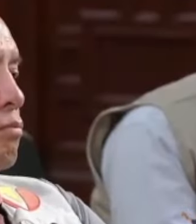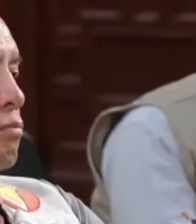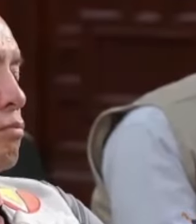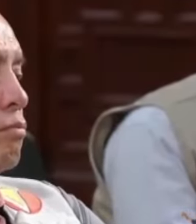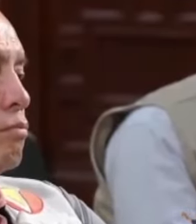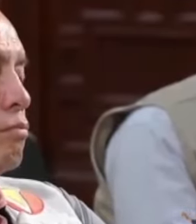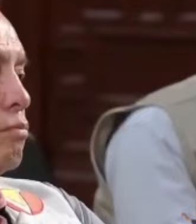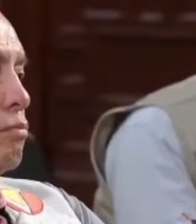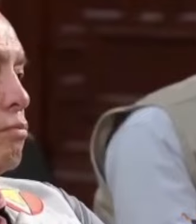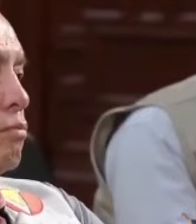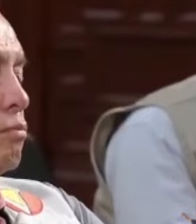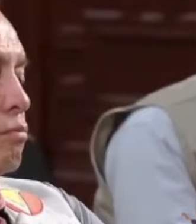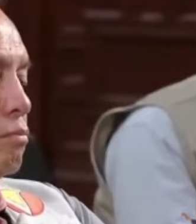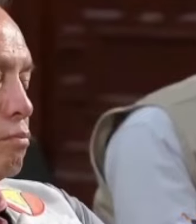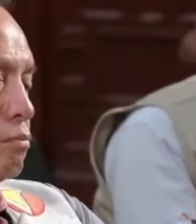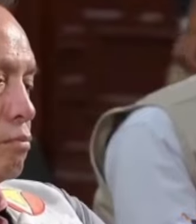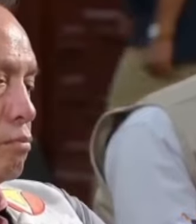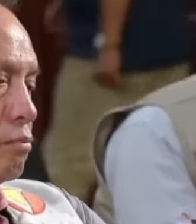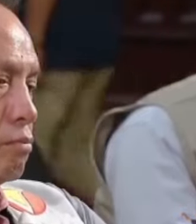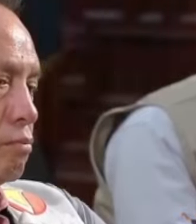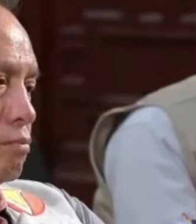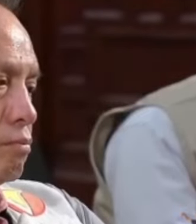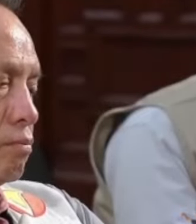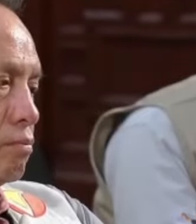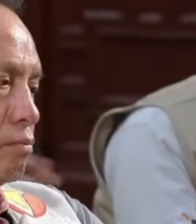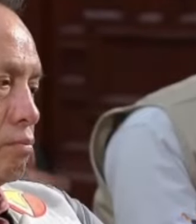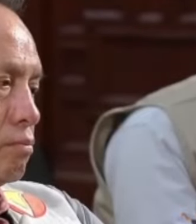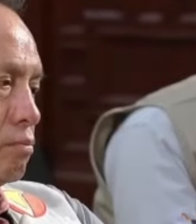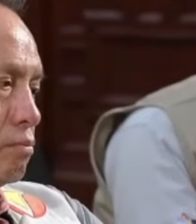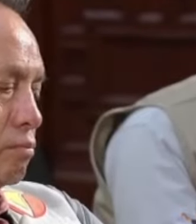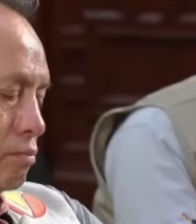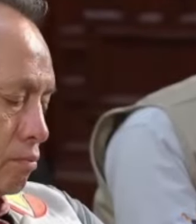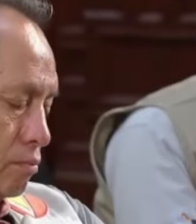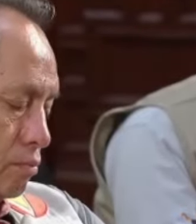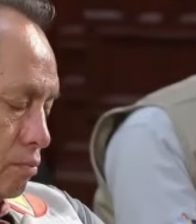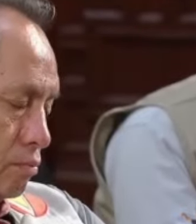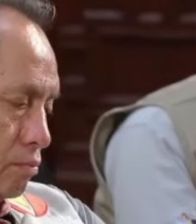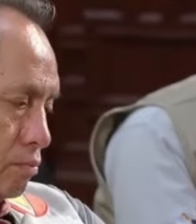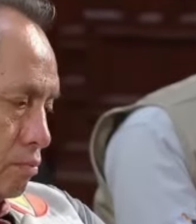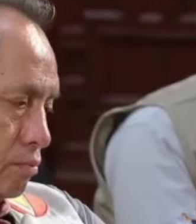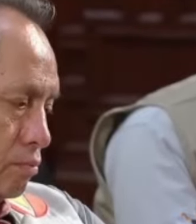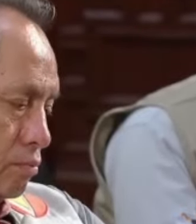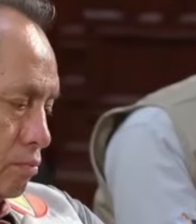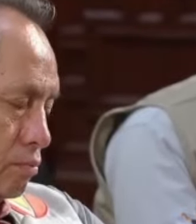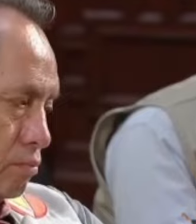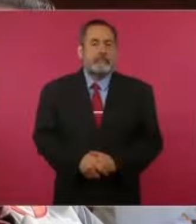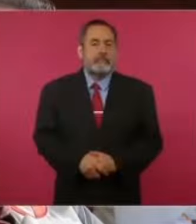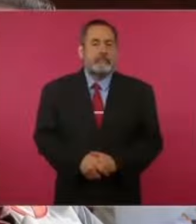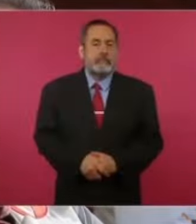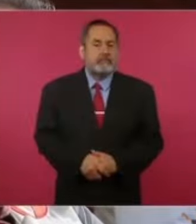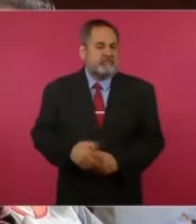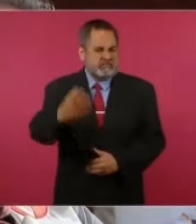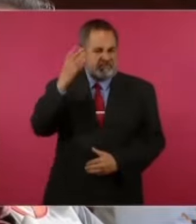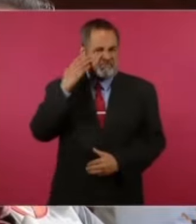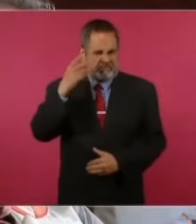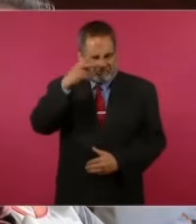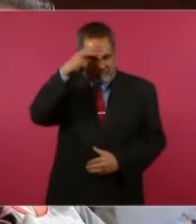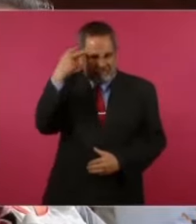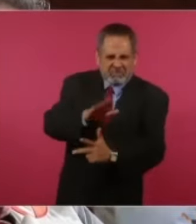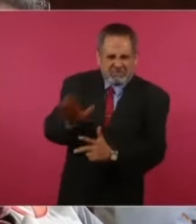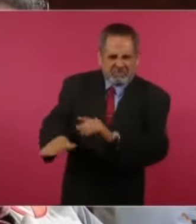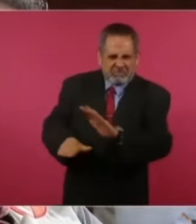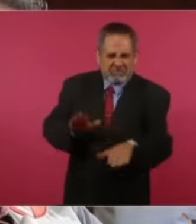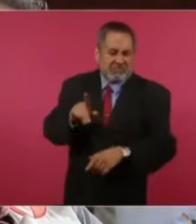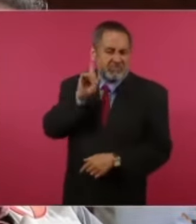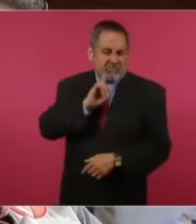gente va con una ilusión, ¿no? En este caso, la señora fue con una ilusión y le propusieron varias cosas, entre ellas, que ella se meta con alguien, también